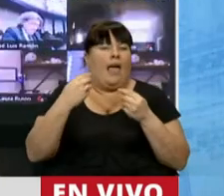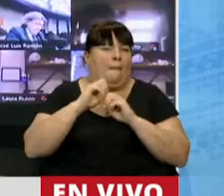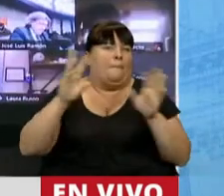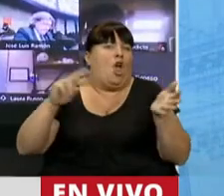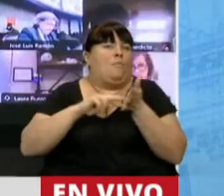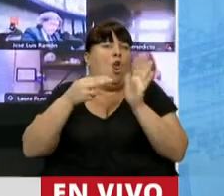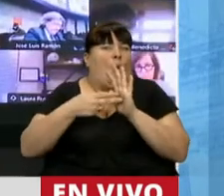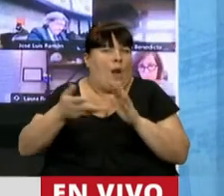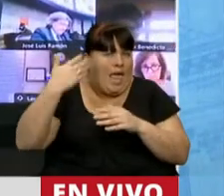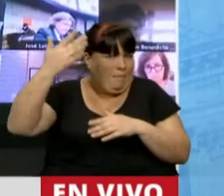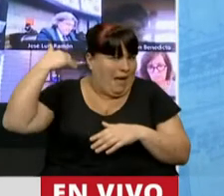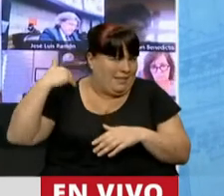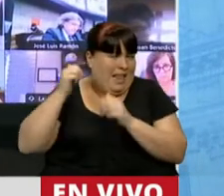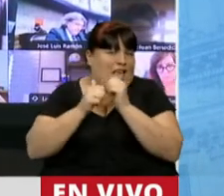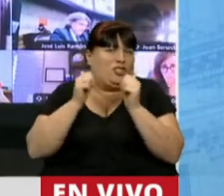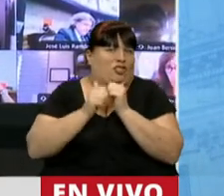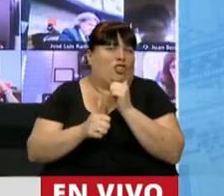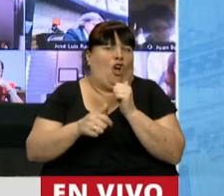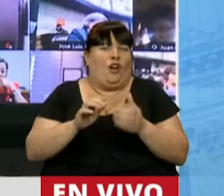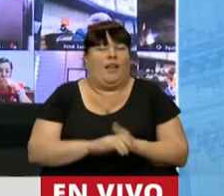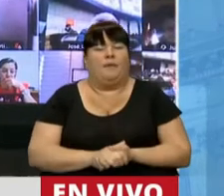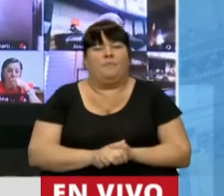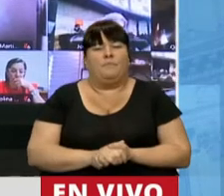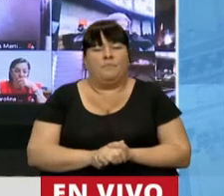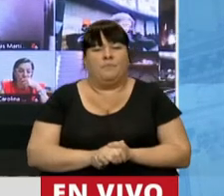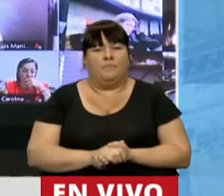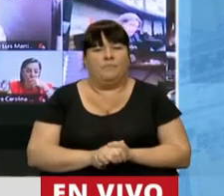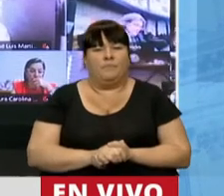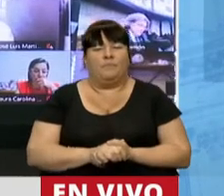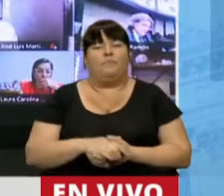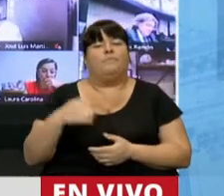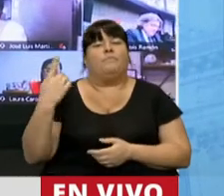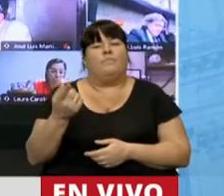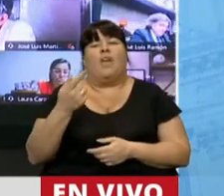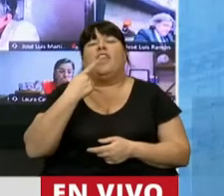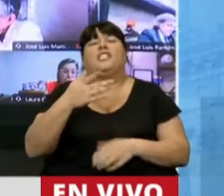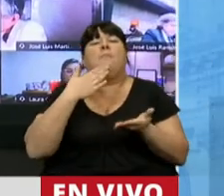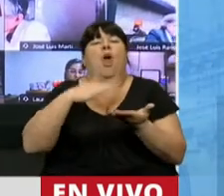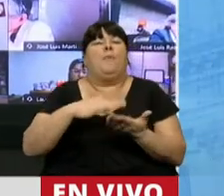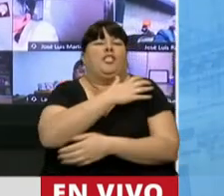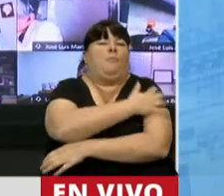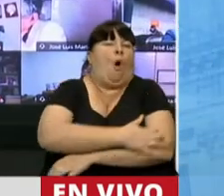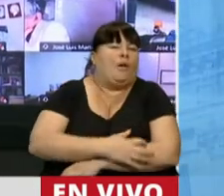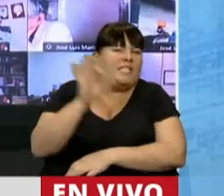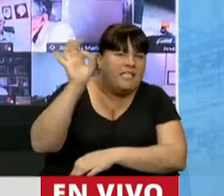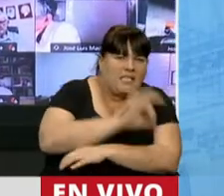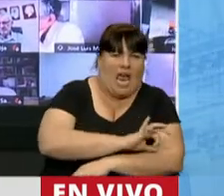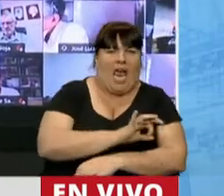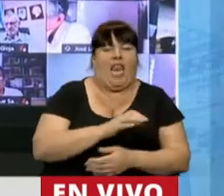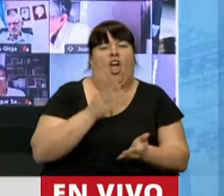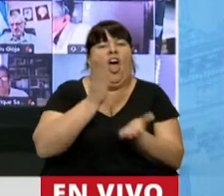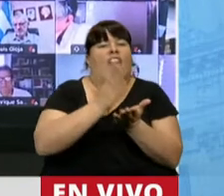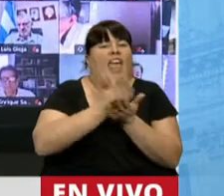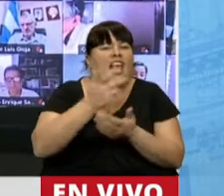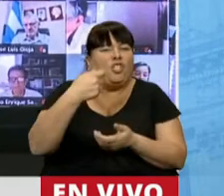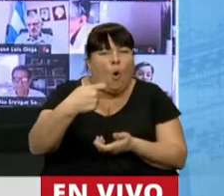crisis que hemos vivido en la historia económica del país. Nos prometieron pobreza cero, le quitaron derechos a nuestros